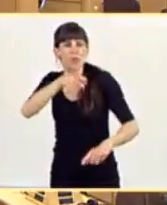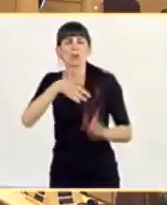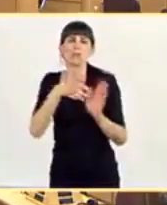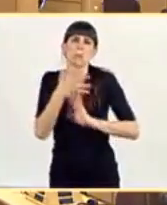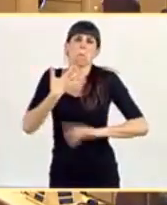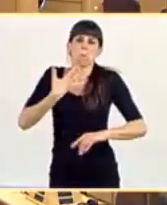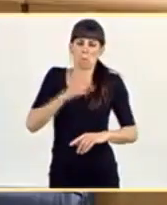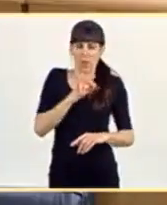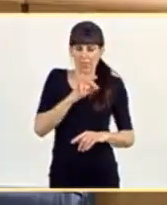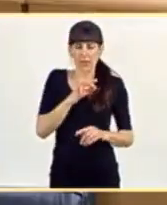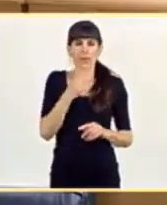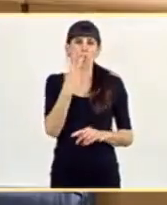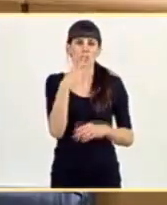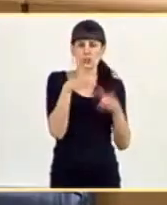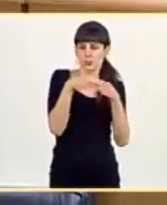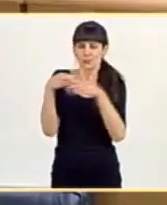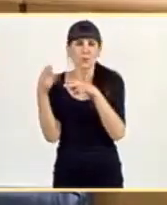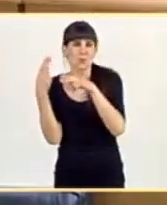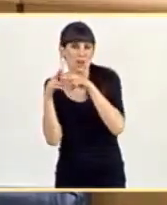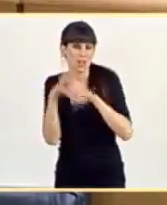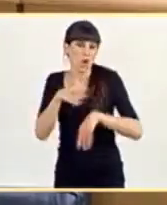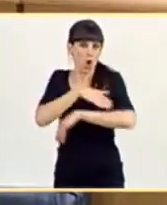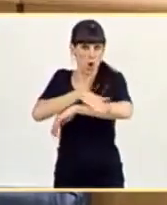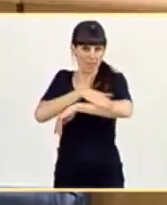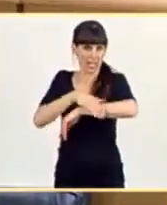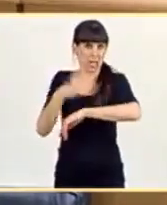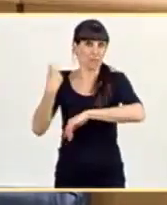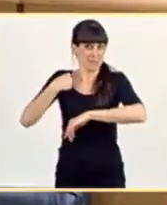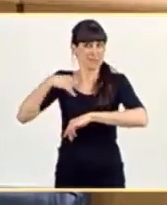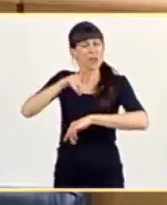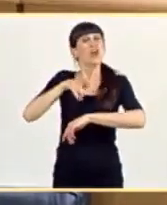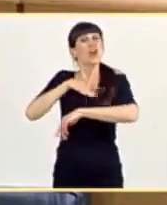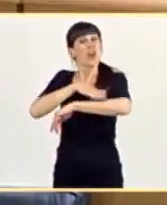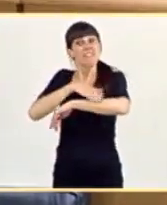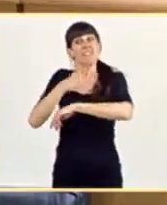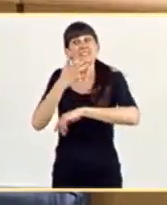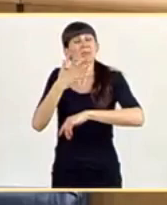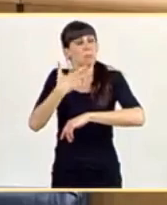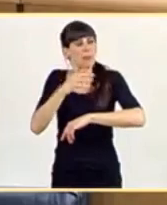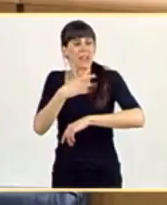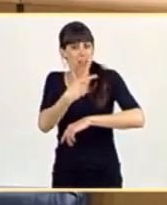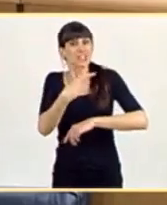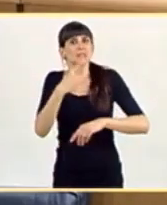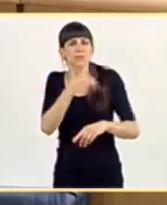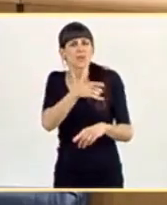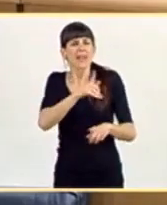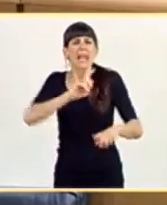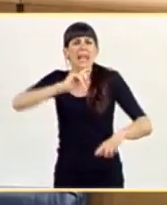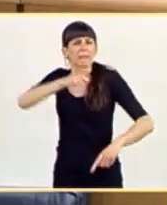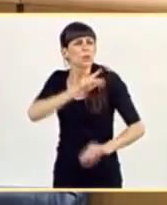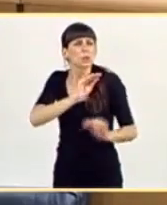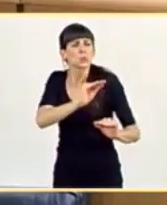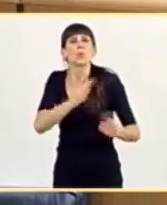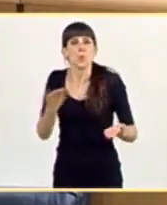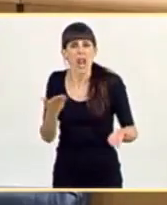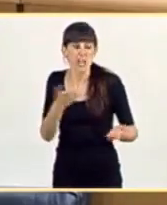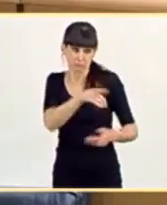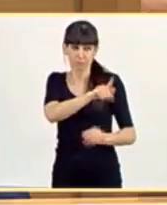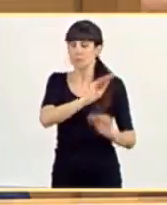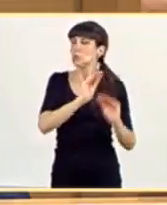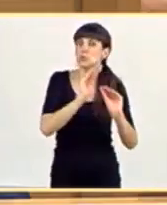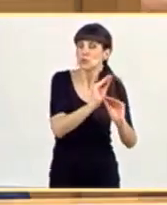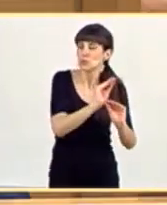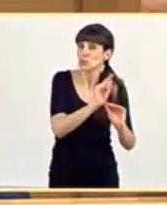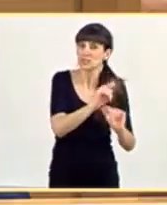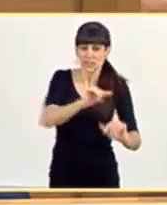puede que seamos los dos partidos de este Gobierno de coalición y el Gobierno. Pero ¿sabe usted cuál es su enemigo? Ustedes mismos.